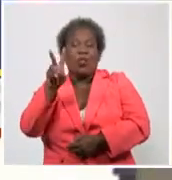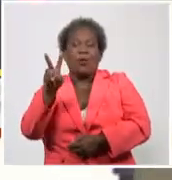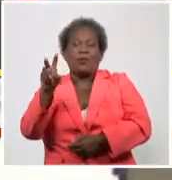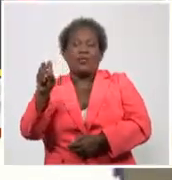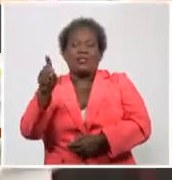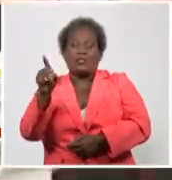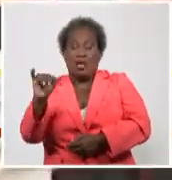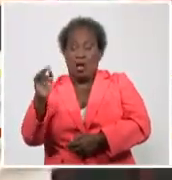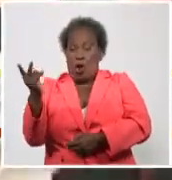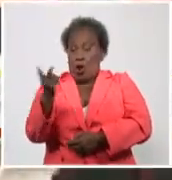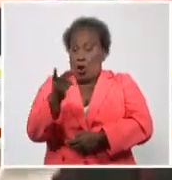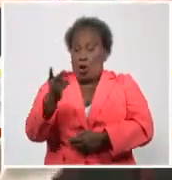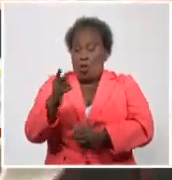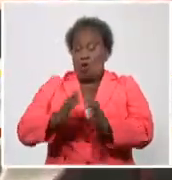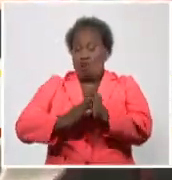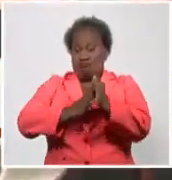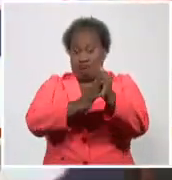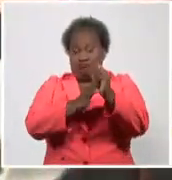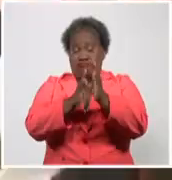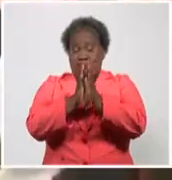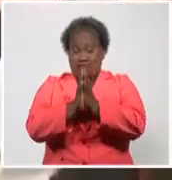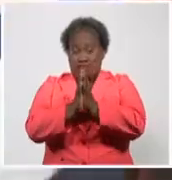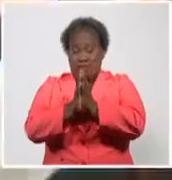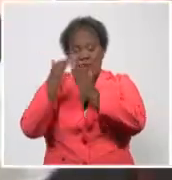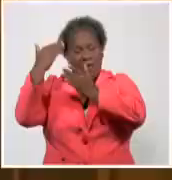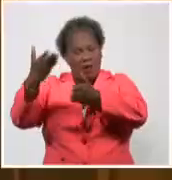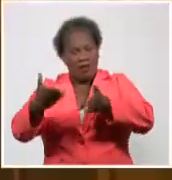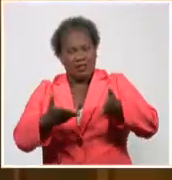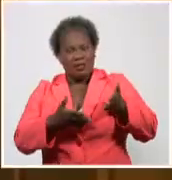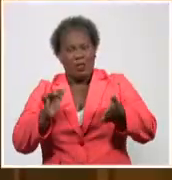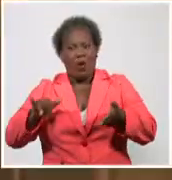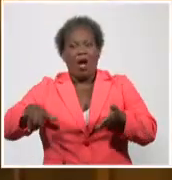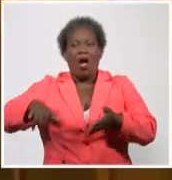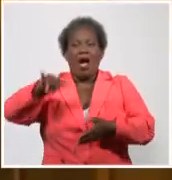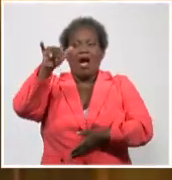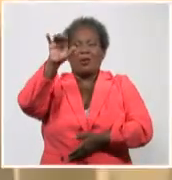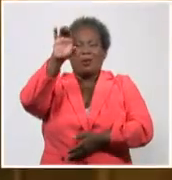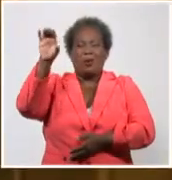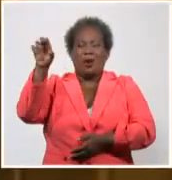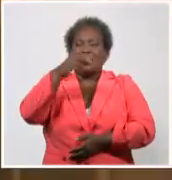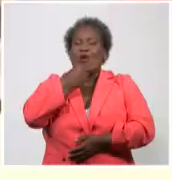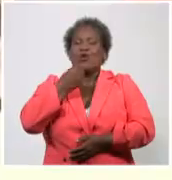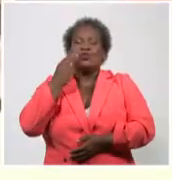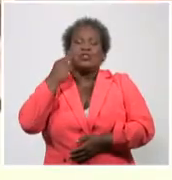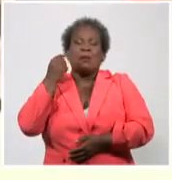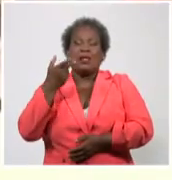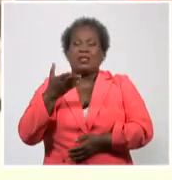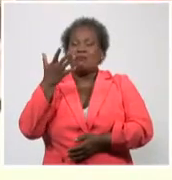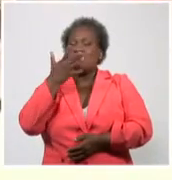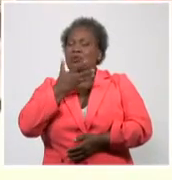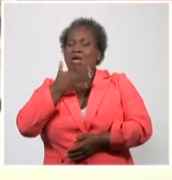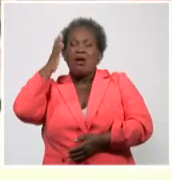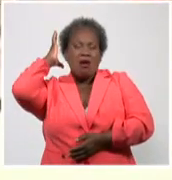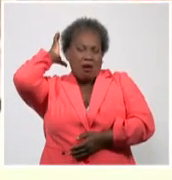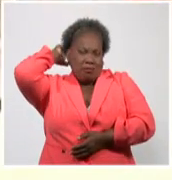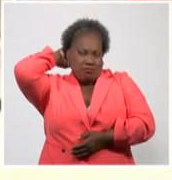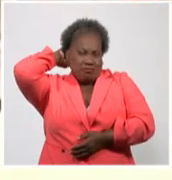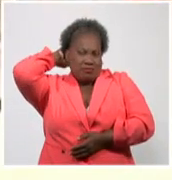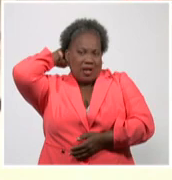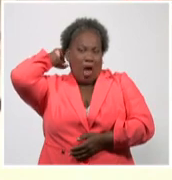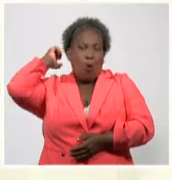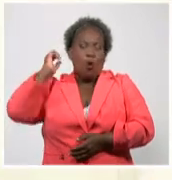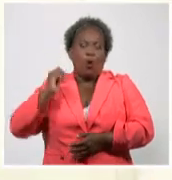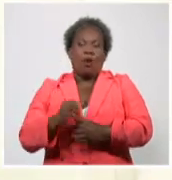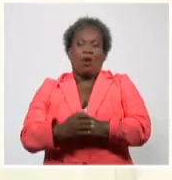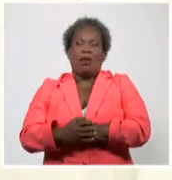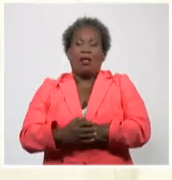líderes religiosos fueron recibidos en el aeropuerto internacional José Martí de La Habana por el general de ejército Raúl Castro Ruz. La ceremonia